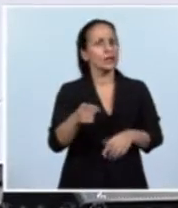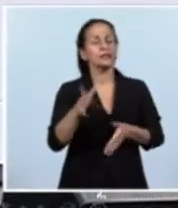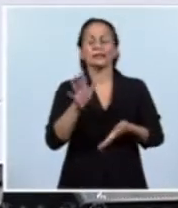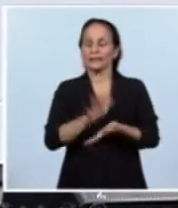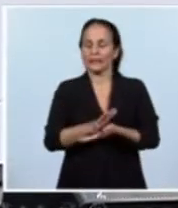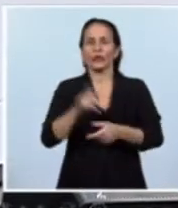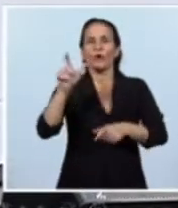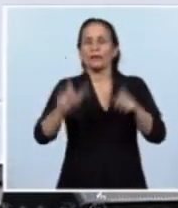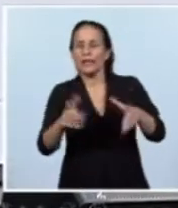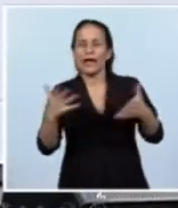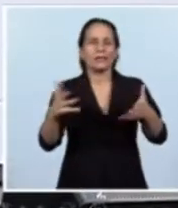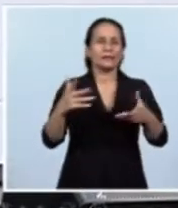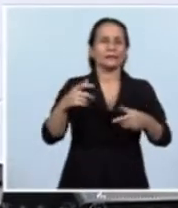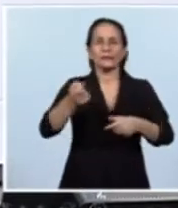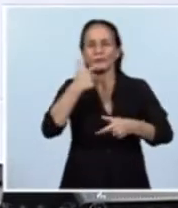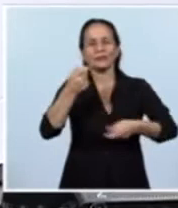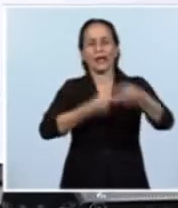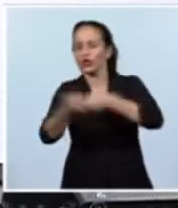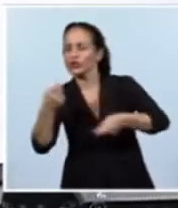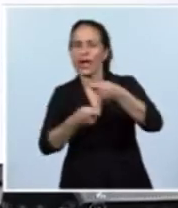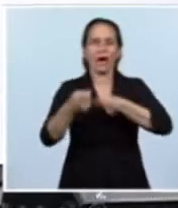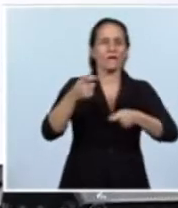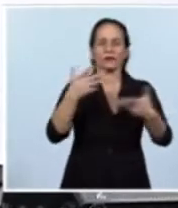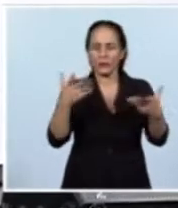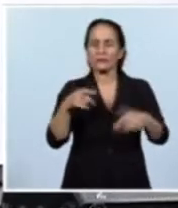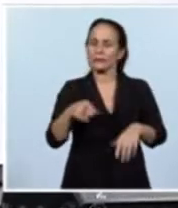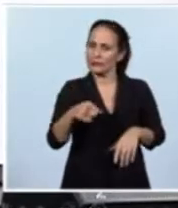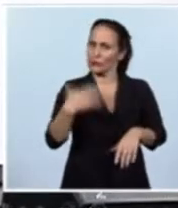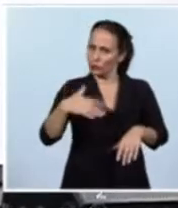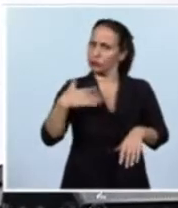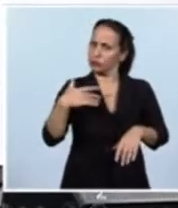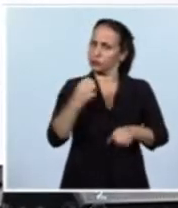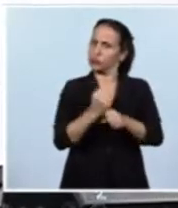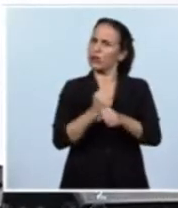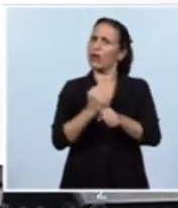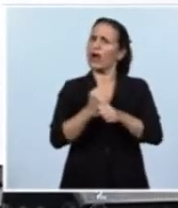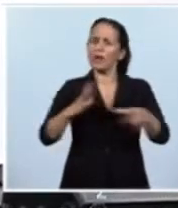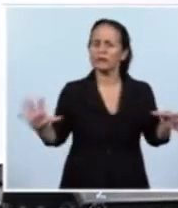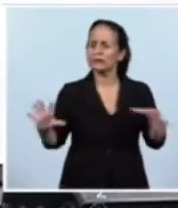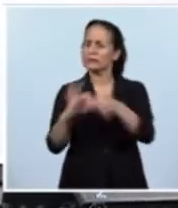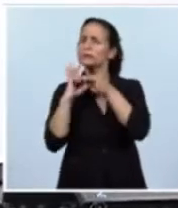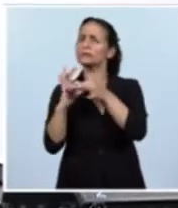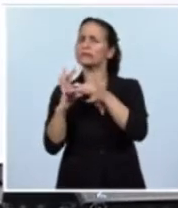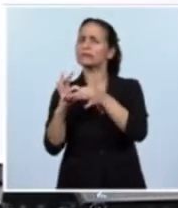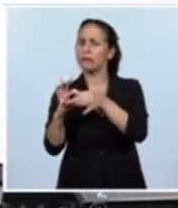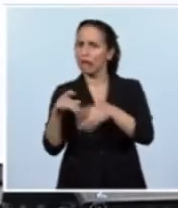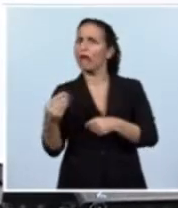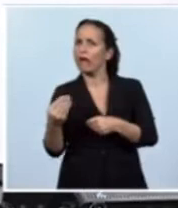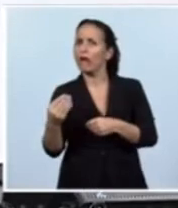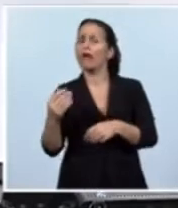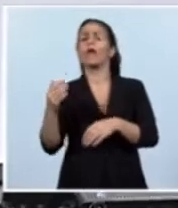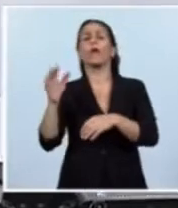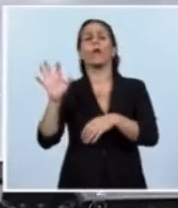inseguridad y del narcotráfico, trabajando mancomunadamente entre